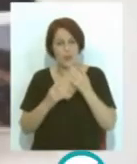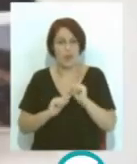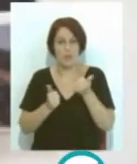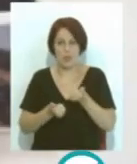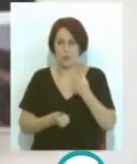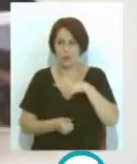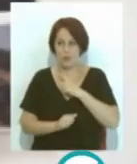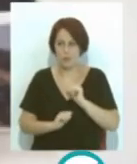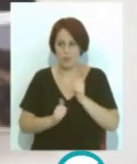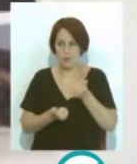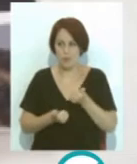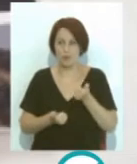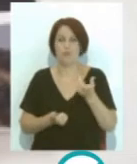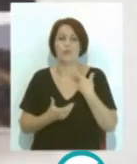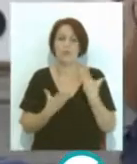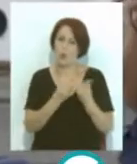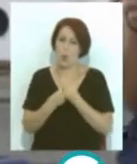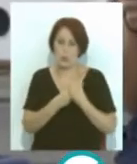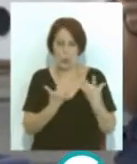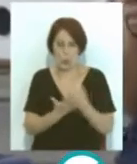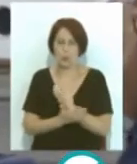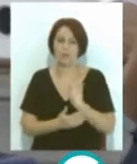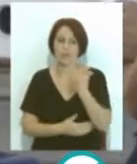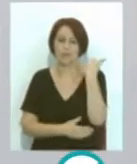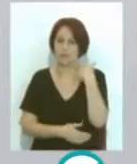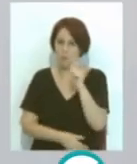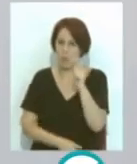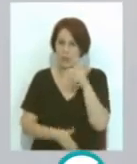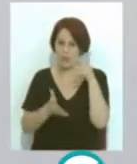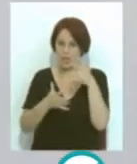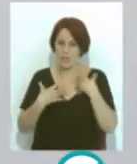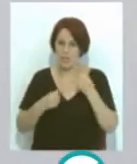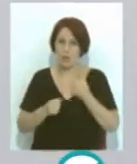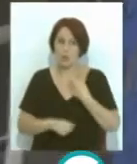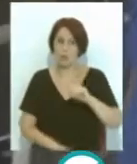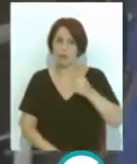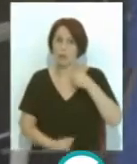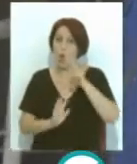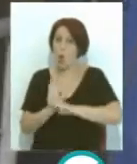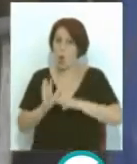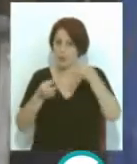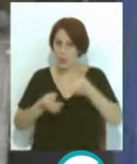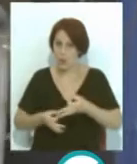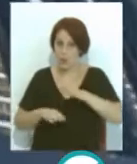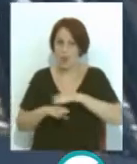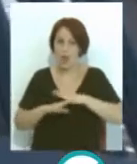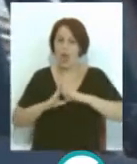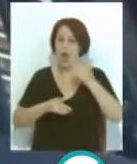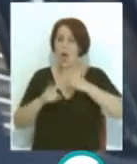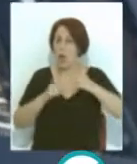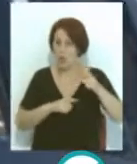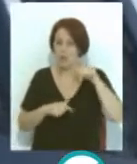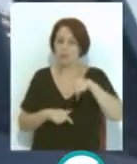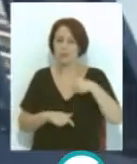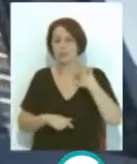Soltamos amarras, las soltamos juntos todos. El pasado mes la Consejería de Salud aprobaba un protocolo de seguridad para los cruceros y este